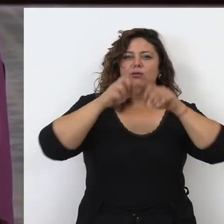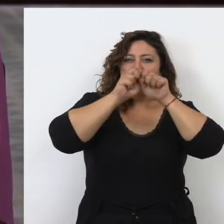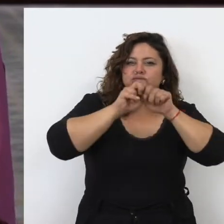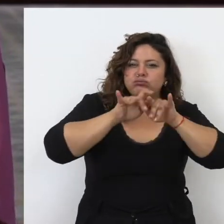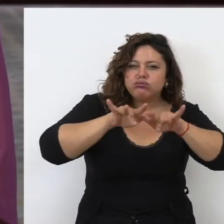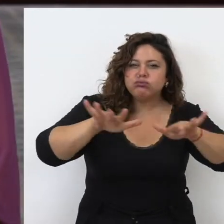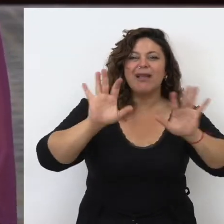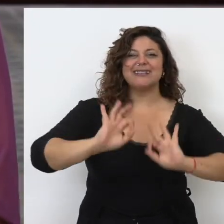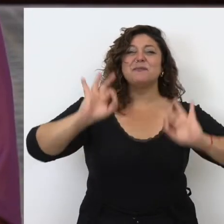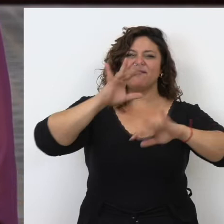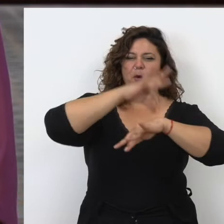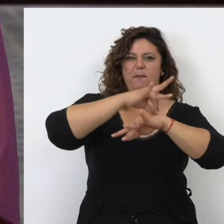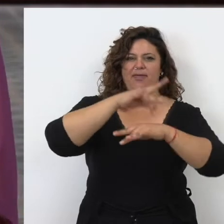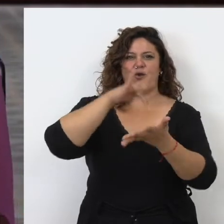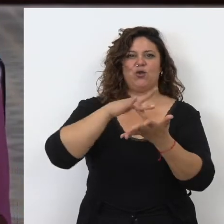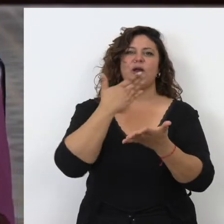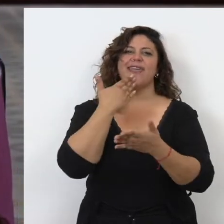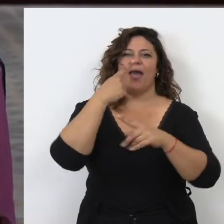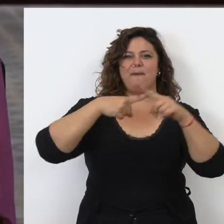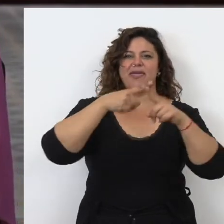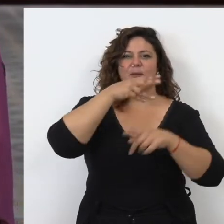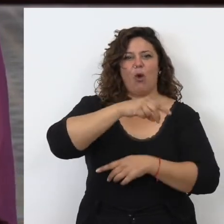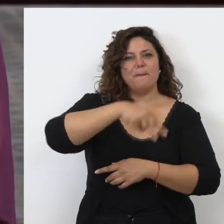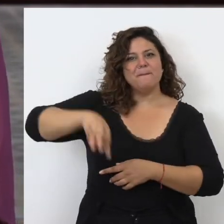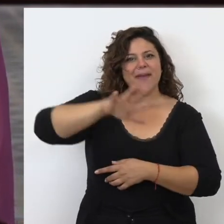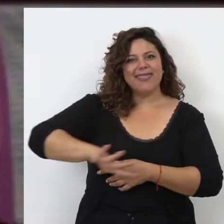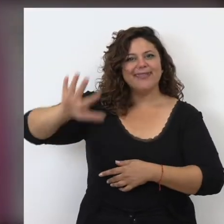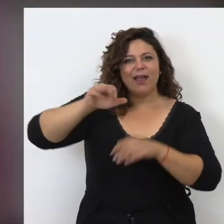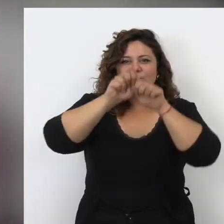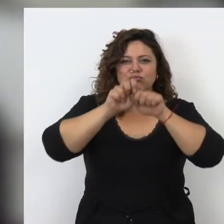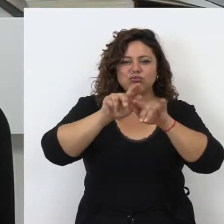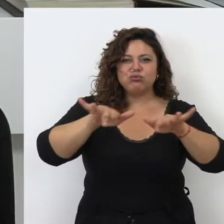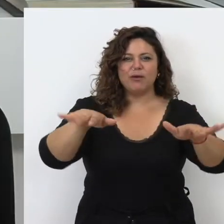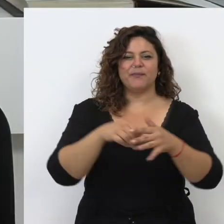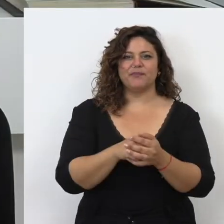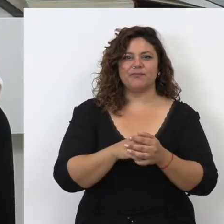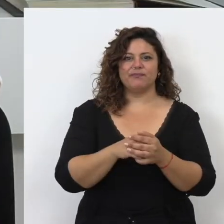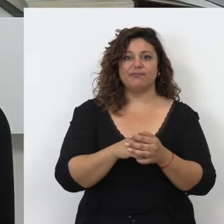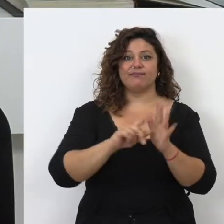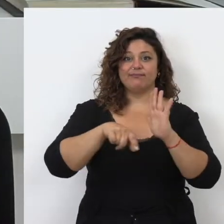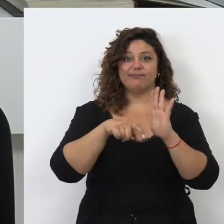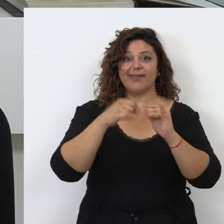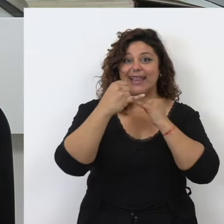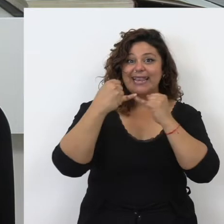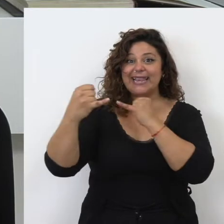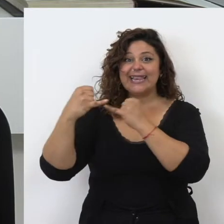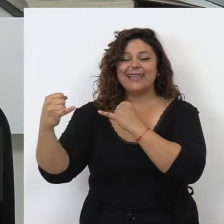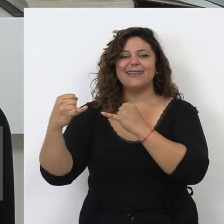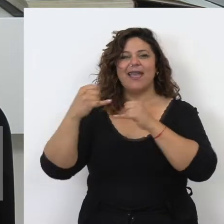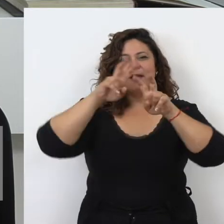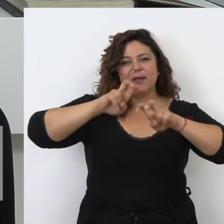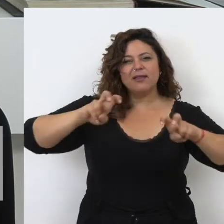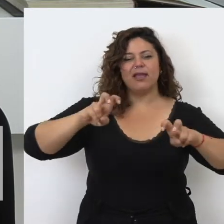conocimiento médico a lo largo de la Edad Media por todo el Mediterráneo. Las líneas de investigación en las que